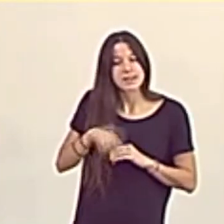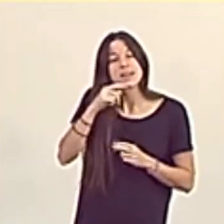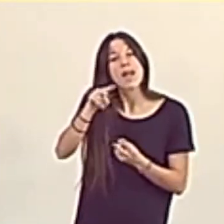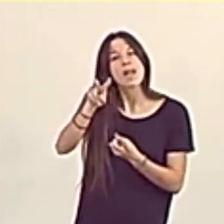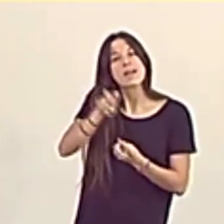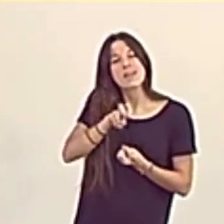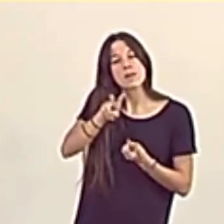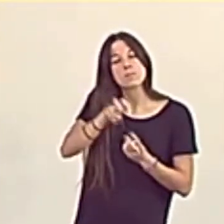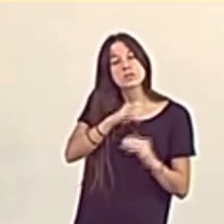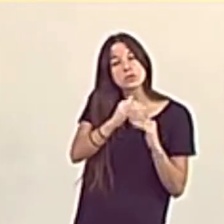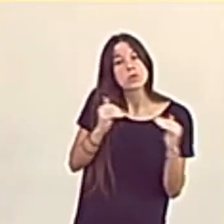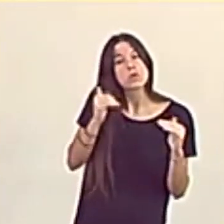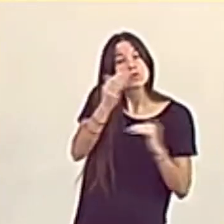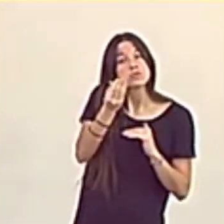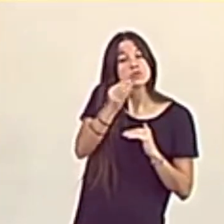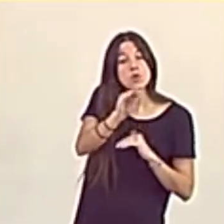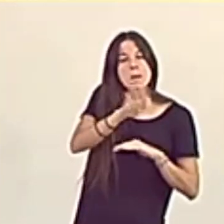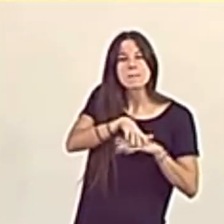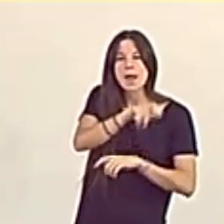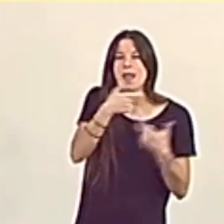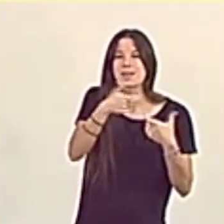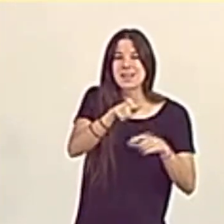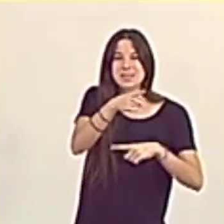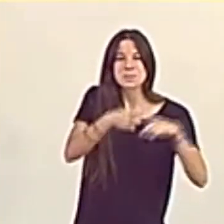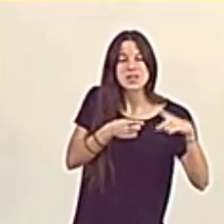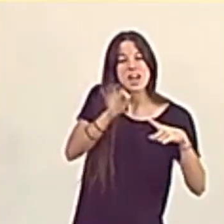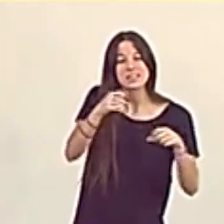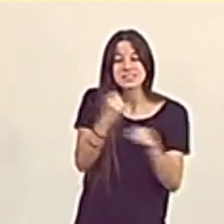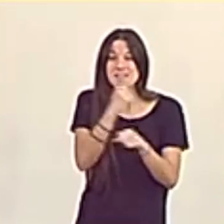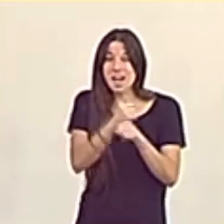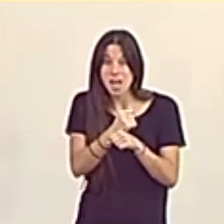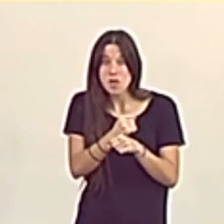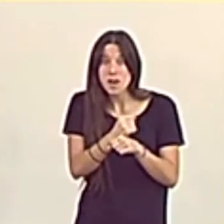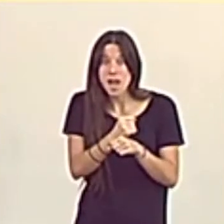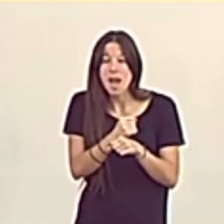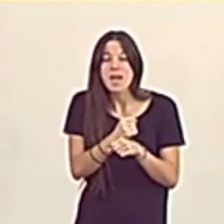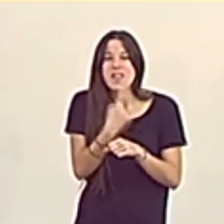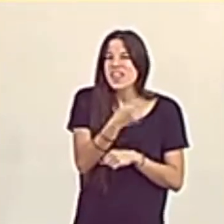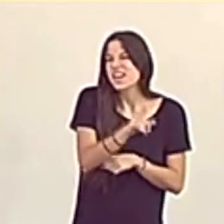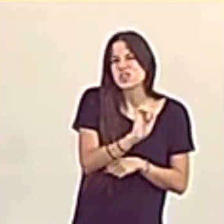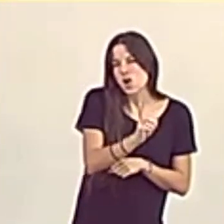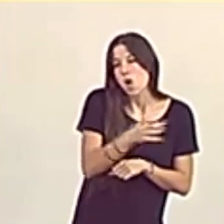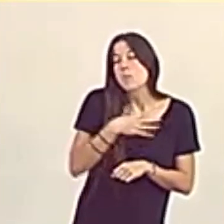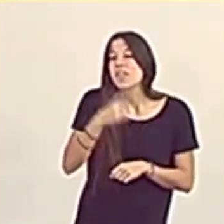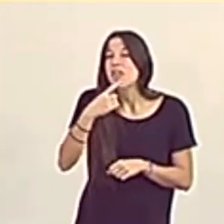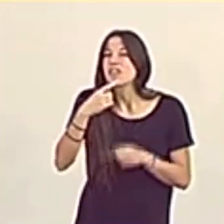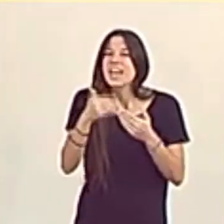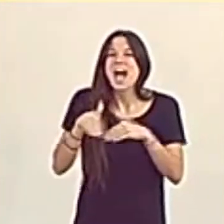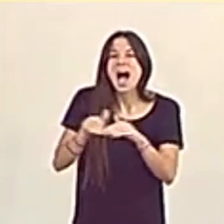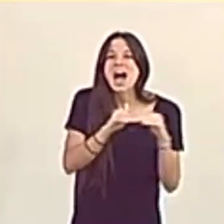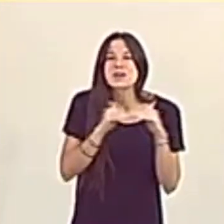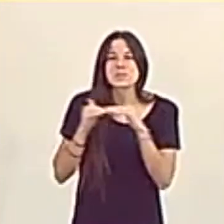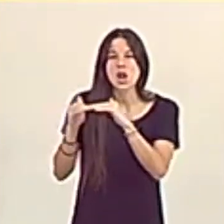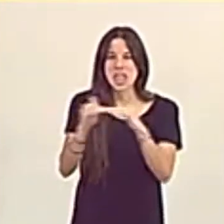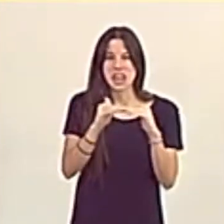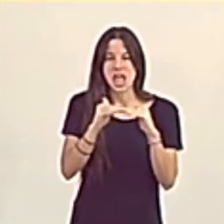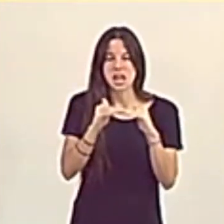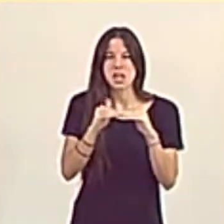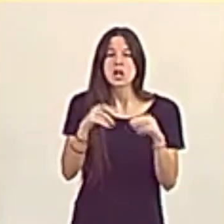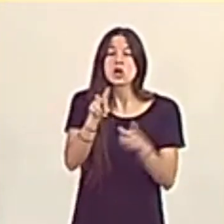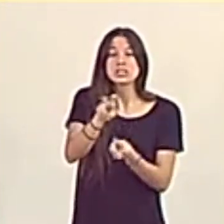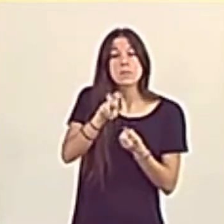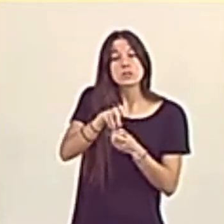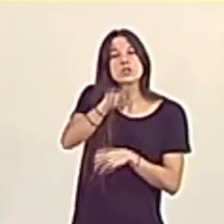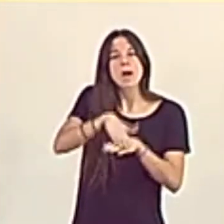impuestos a la clase media y trabajadora, pueden decir que les armonizan los impuestos a la clase media y